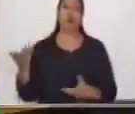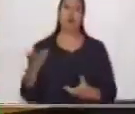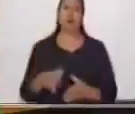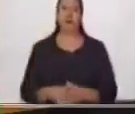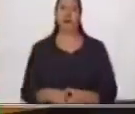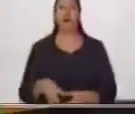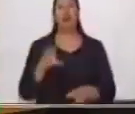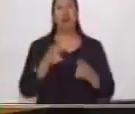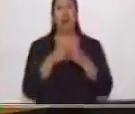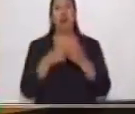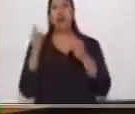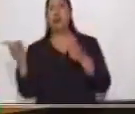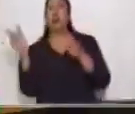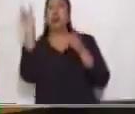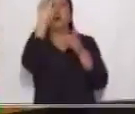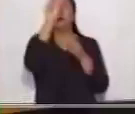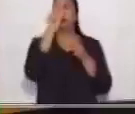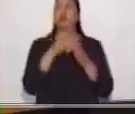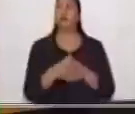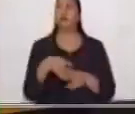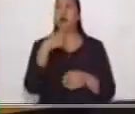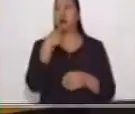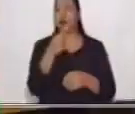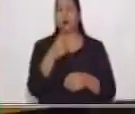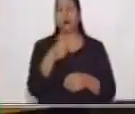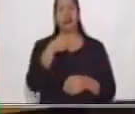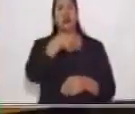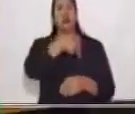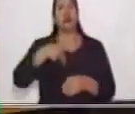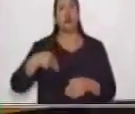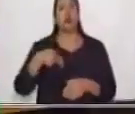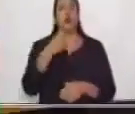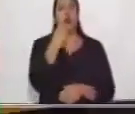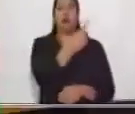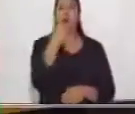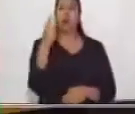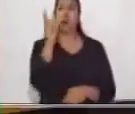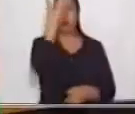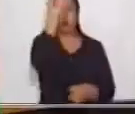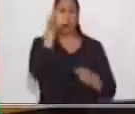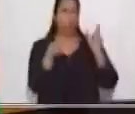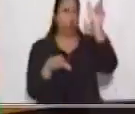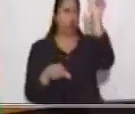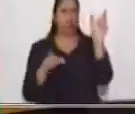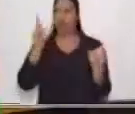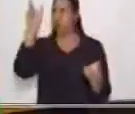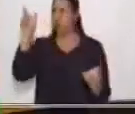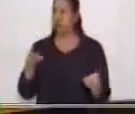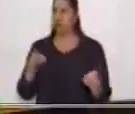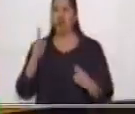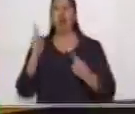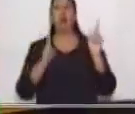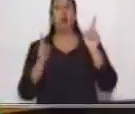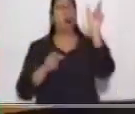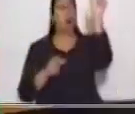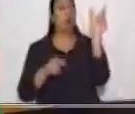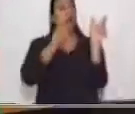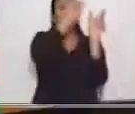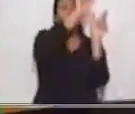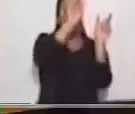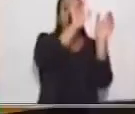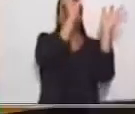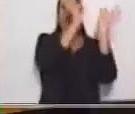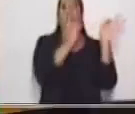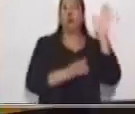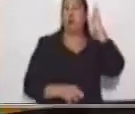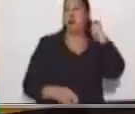en la primera fila. Son los nombres que van a tener cada una de las columnas. ¿Cuál es el encabezado de nuestra primera columna? Tipos de peinado.